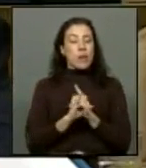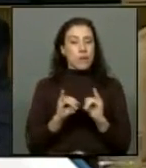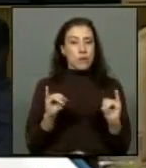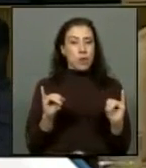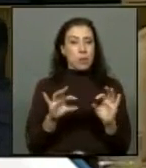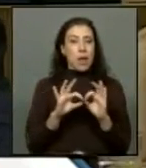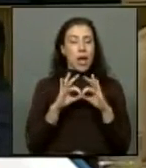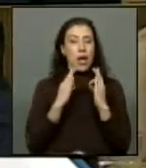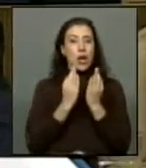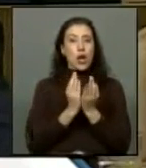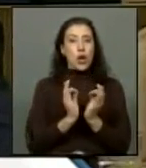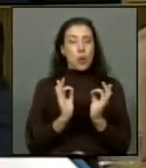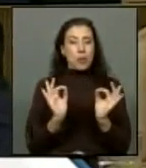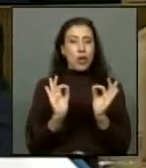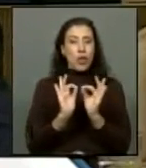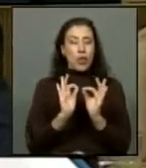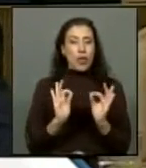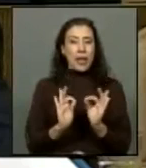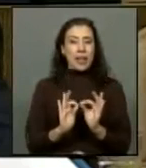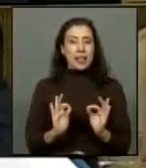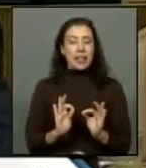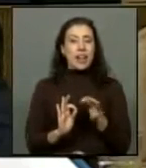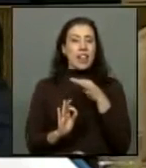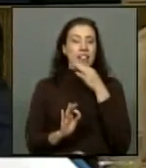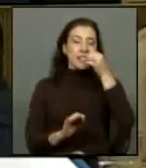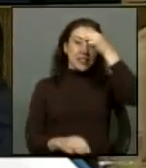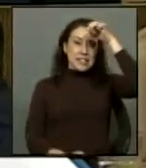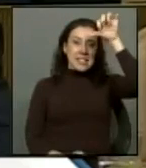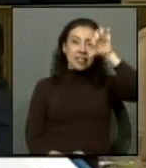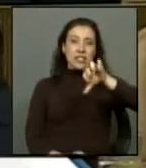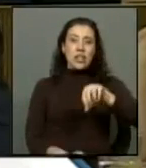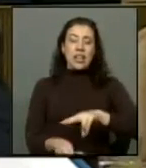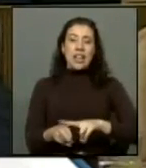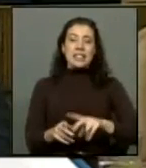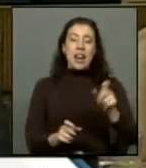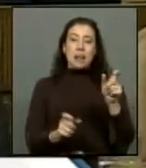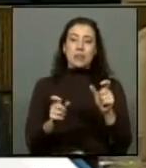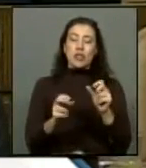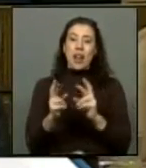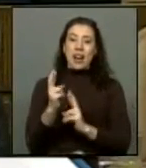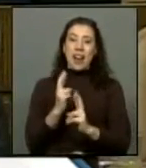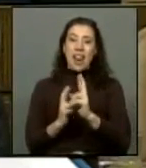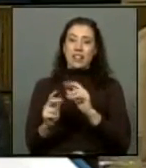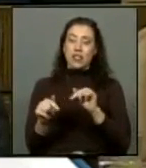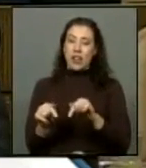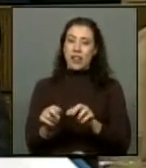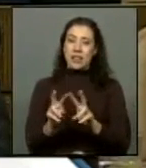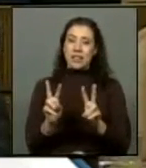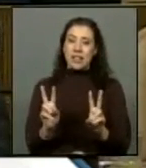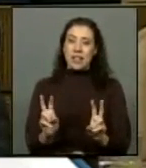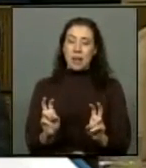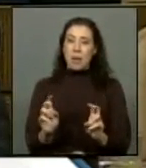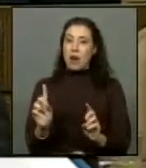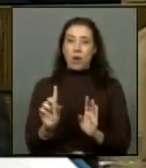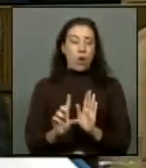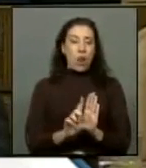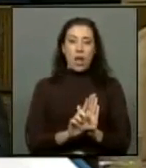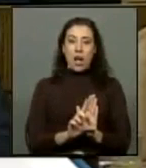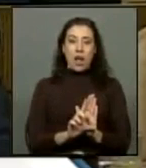completo y detallado indicando las sanciones aplicadas a los involucrados en este hecho ilícito.